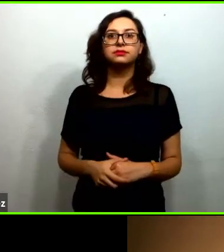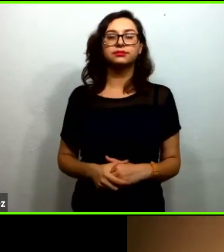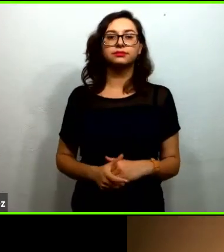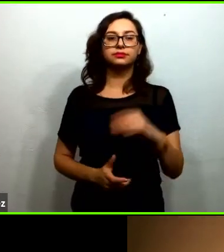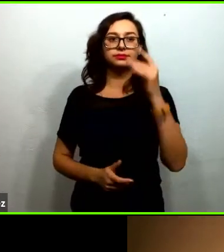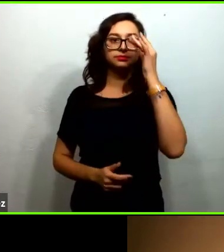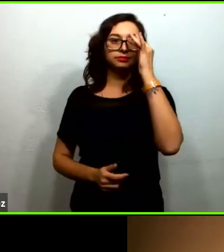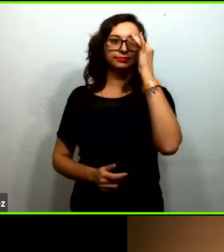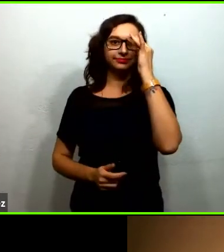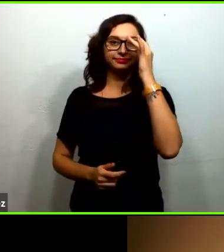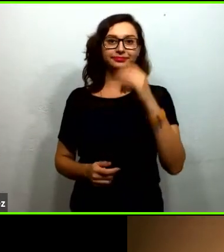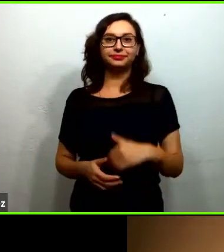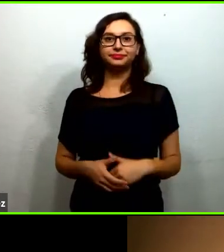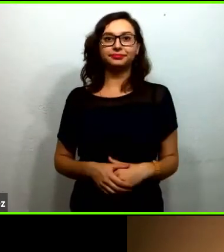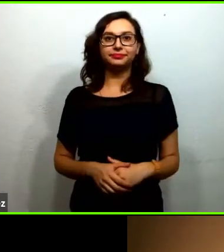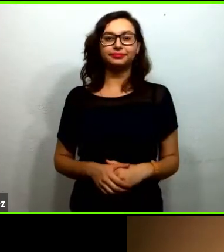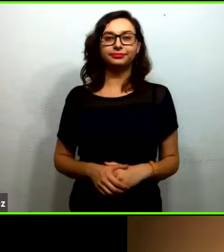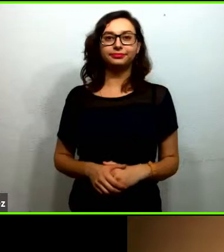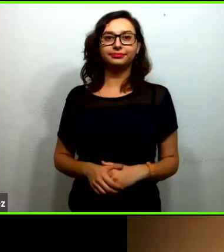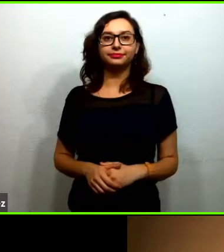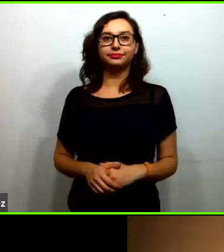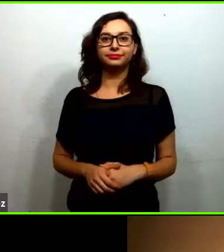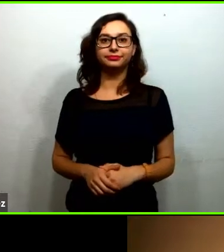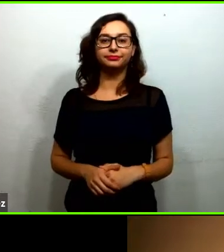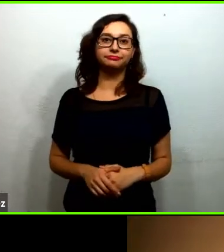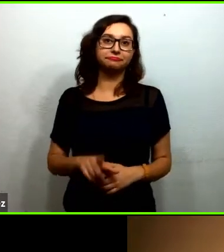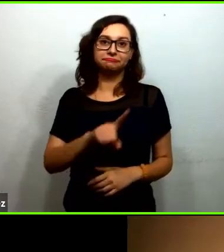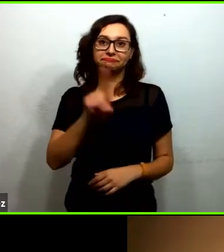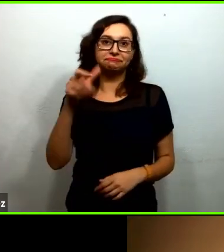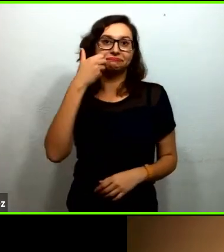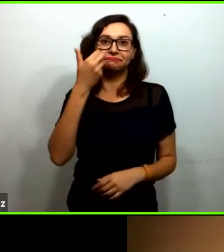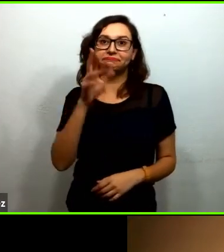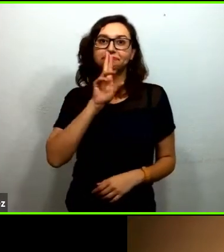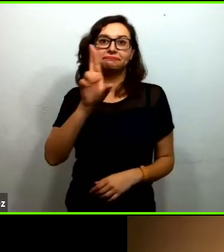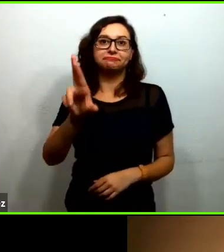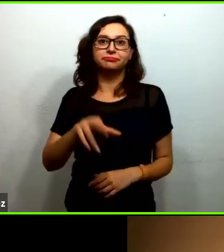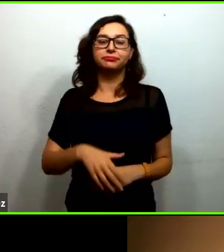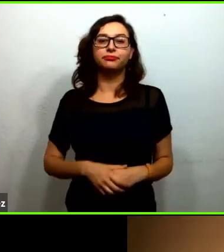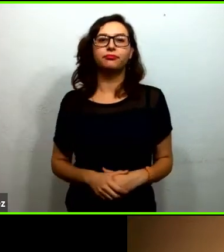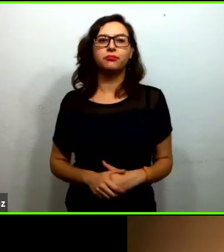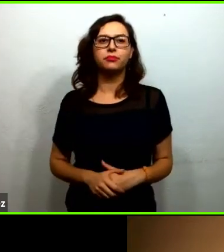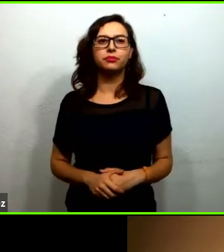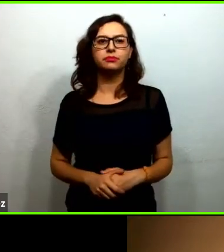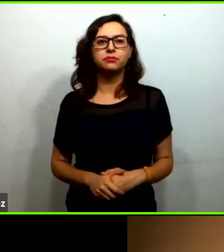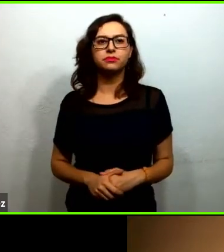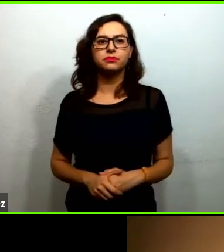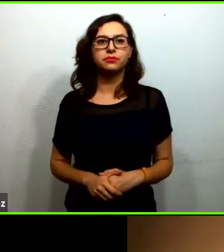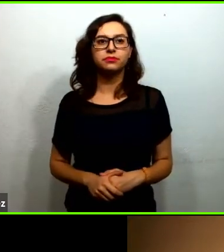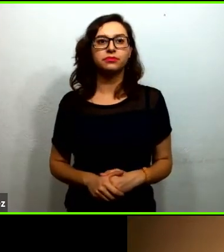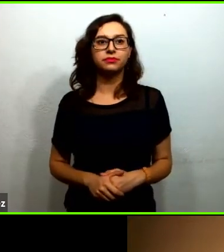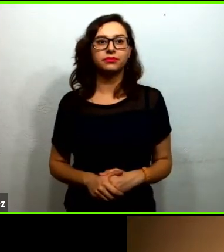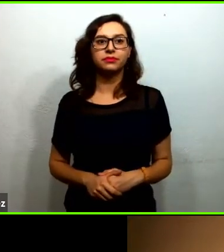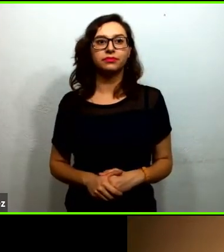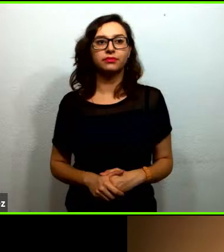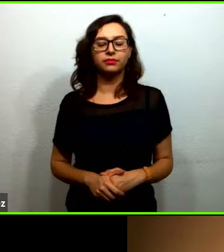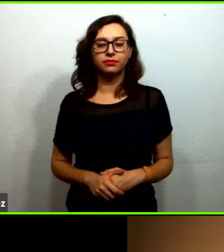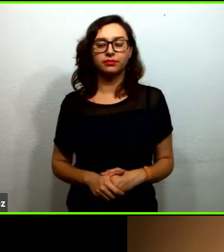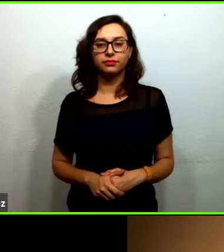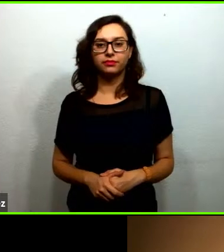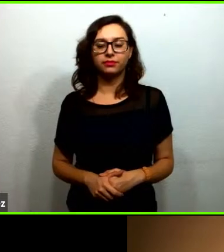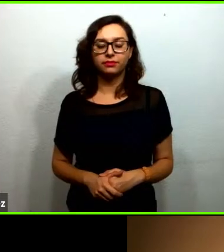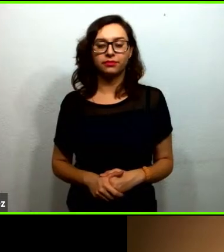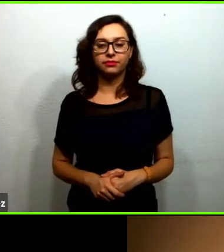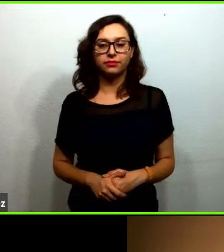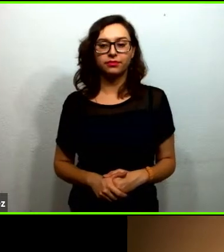aquí para el que la quiera tomar que pregunta cómo piensan que va a ser la nueva forma de